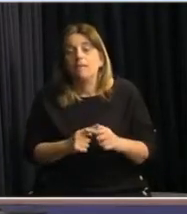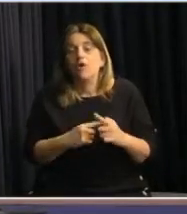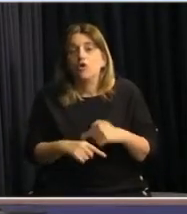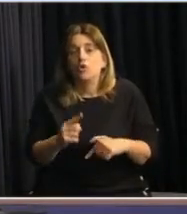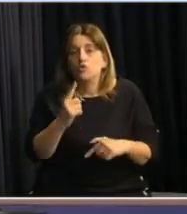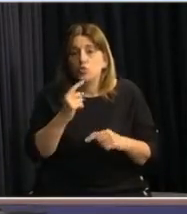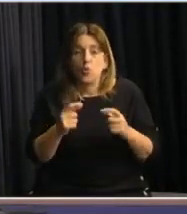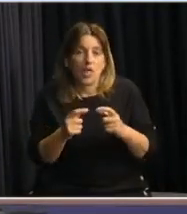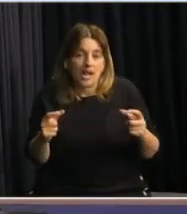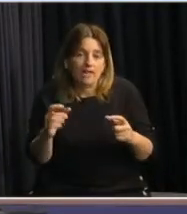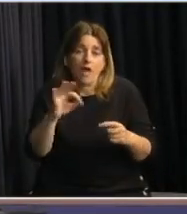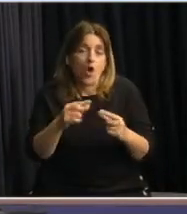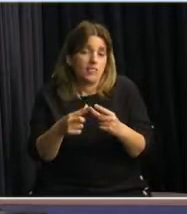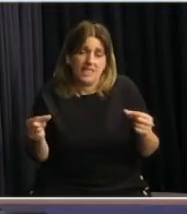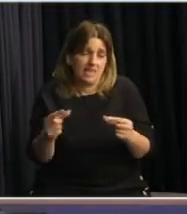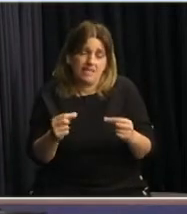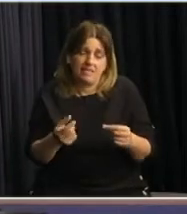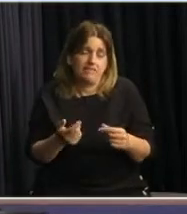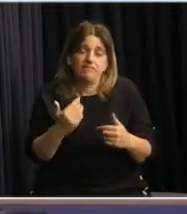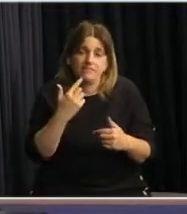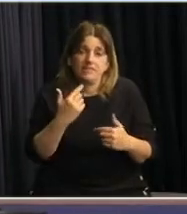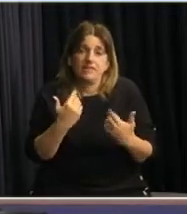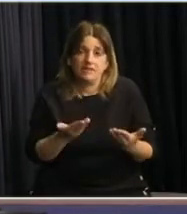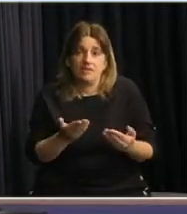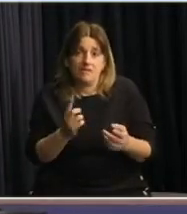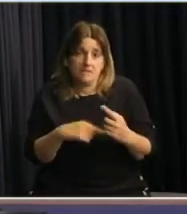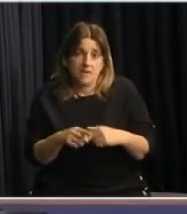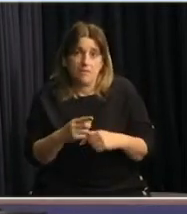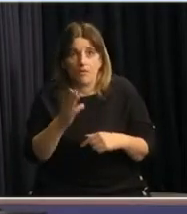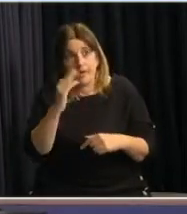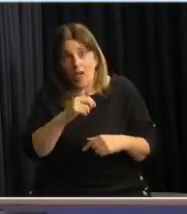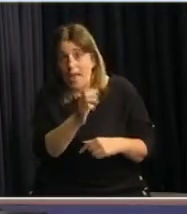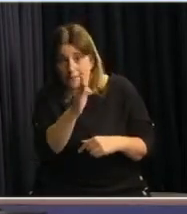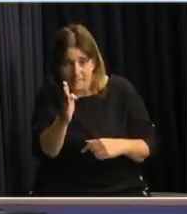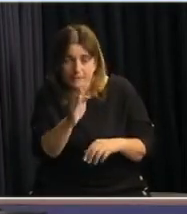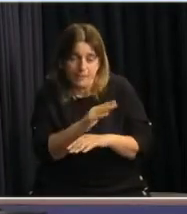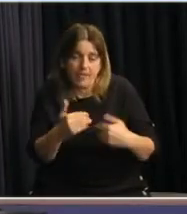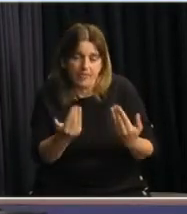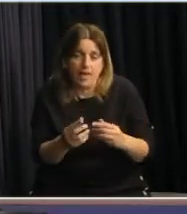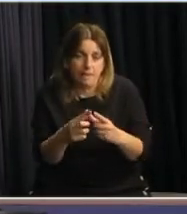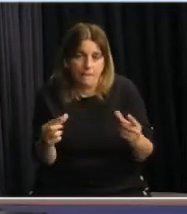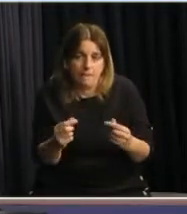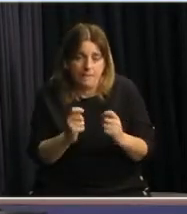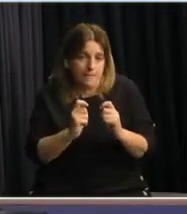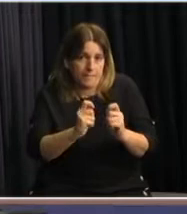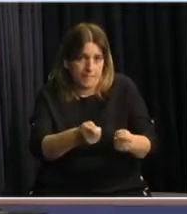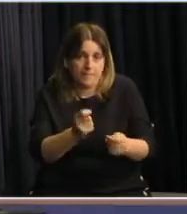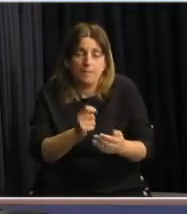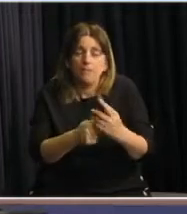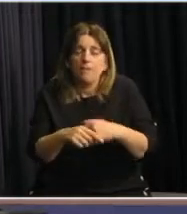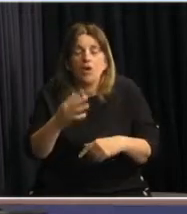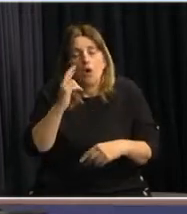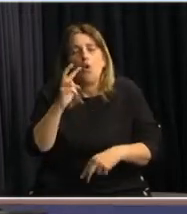aplicación o a través del ticket alimentación físico, en caso que no se tenga la aplicación, pero siempre buscando esa garantía